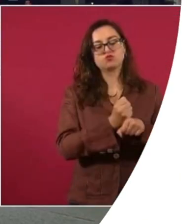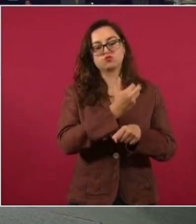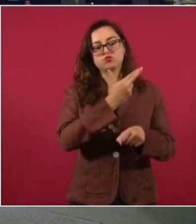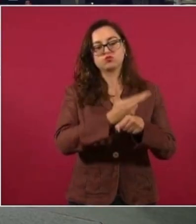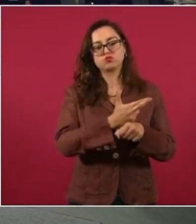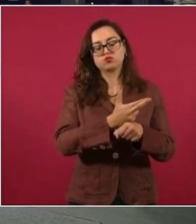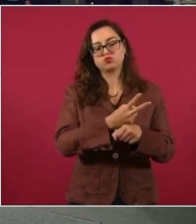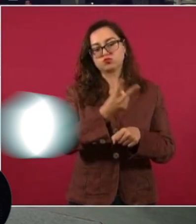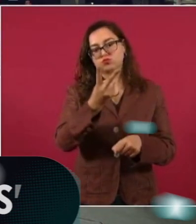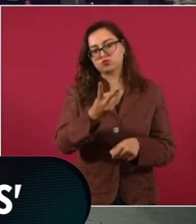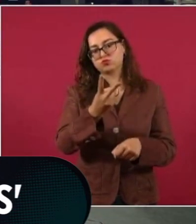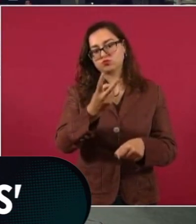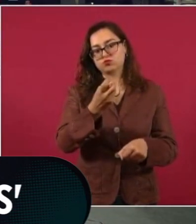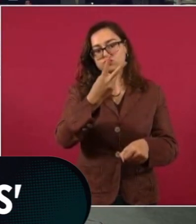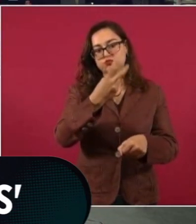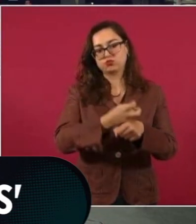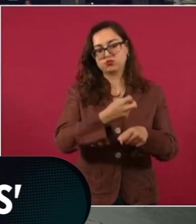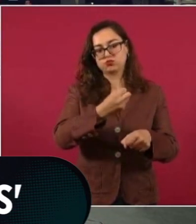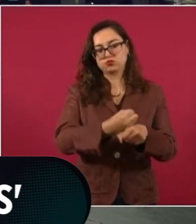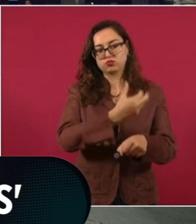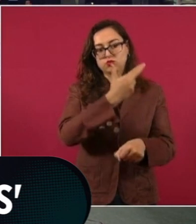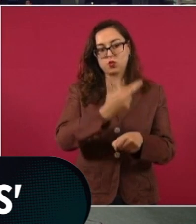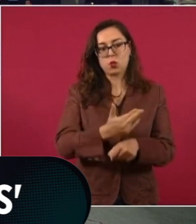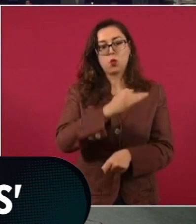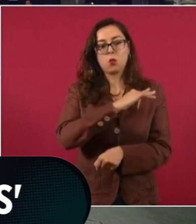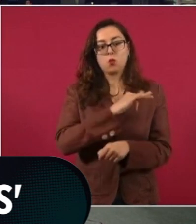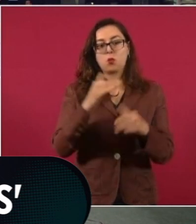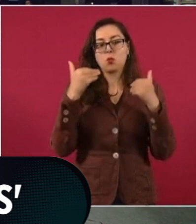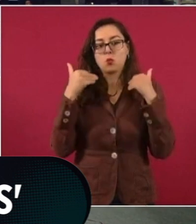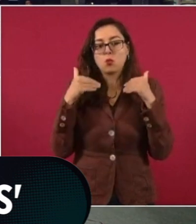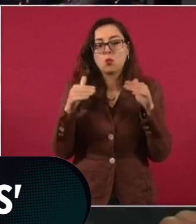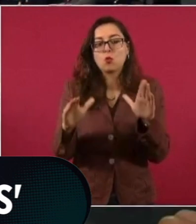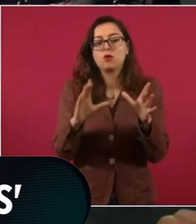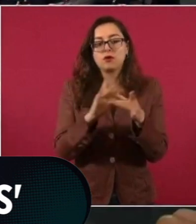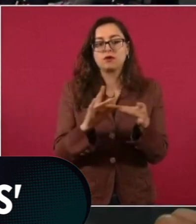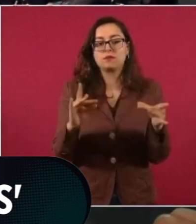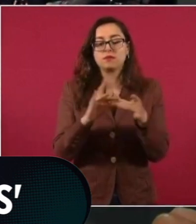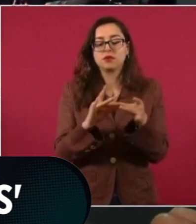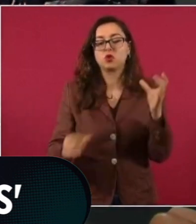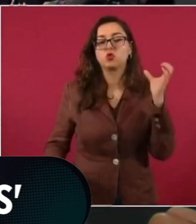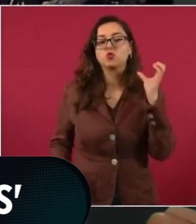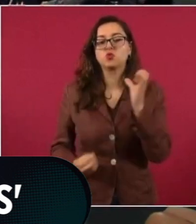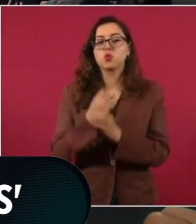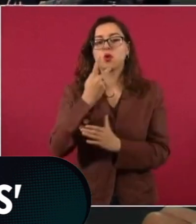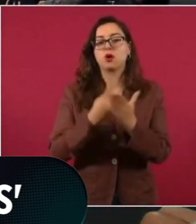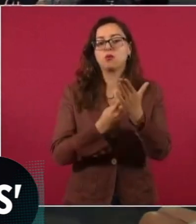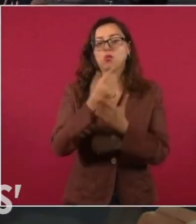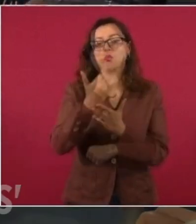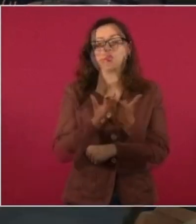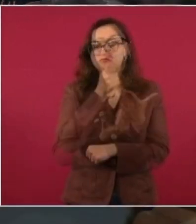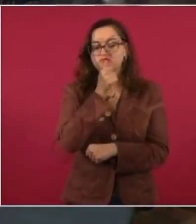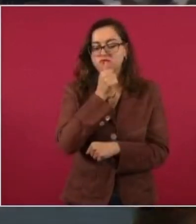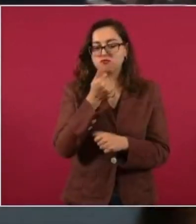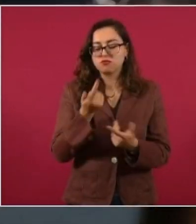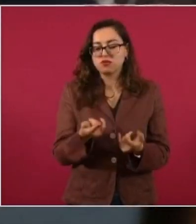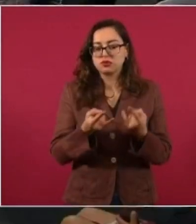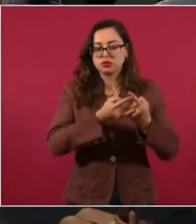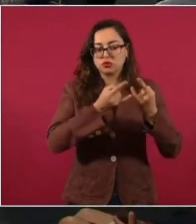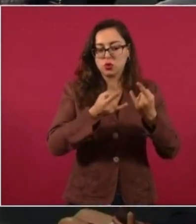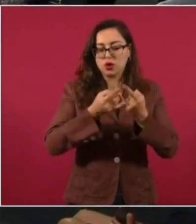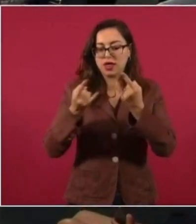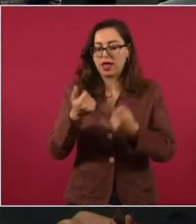Si nos pudiera dar una postura sobre este nuevo proyecto del ministro Luis María Aguilar respecto a la prisión preventiva oficiosa. Pues